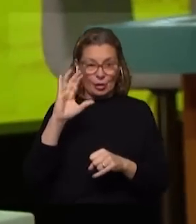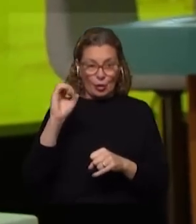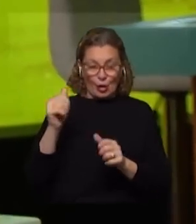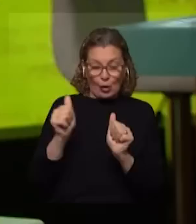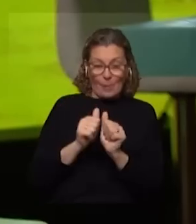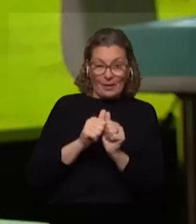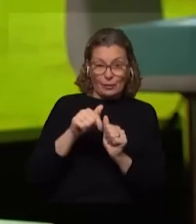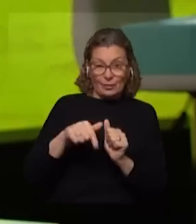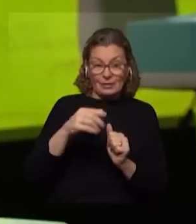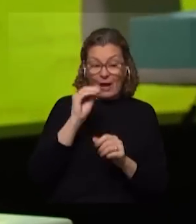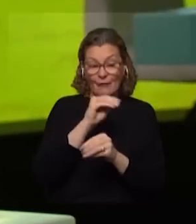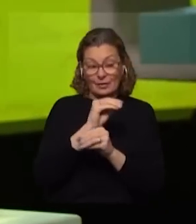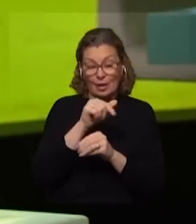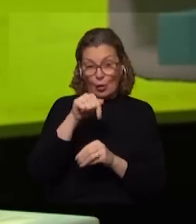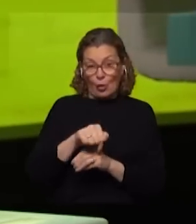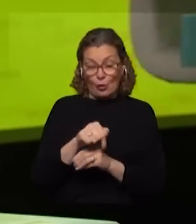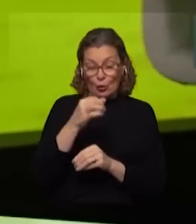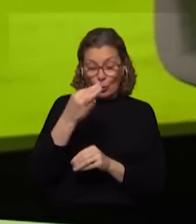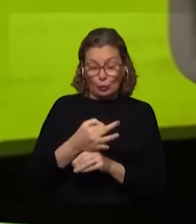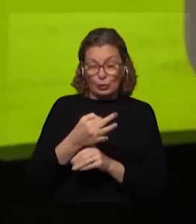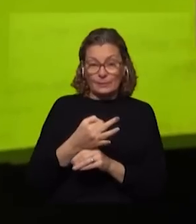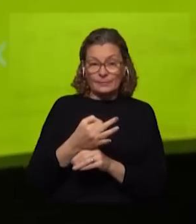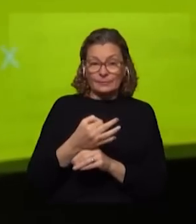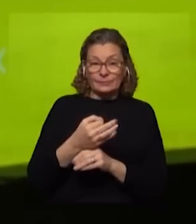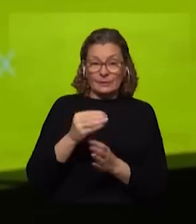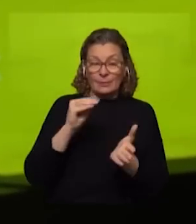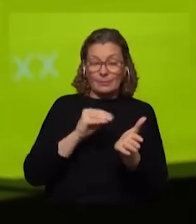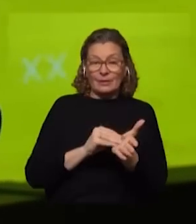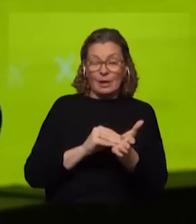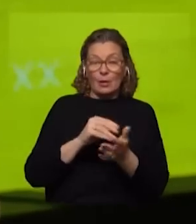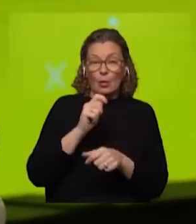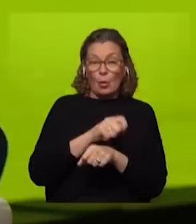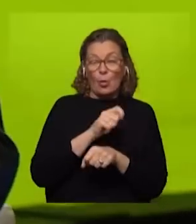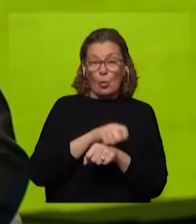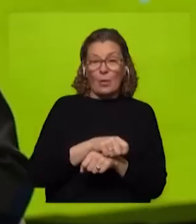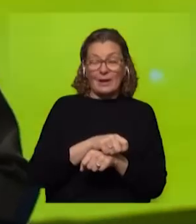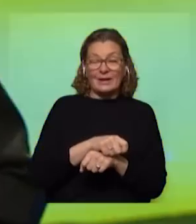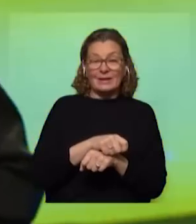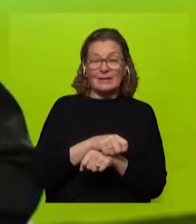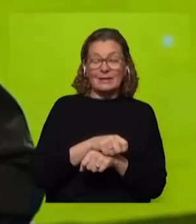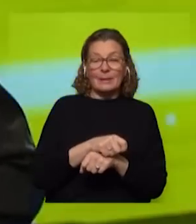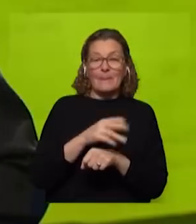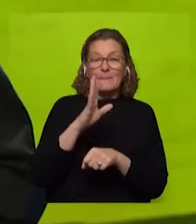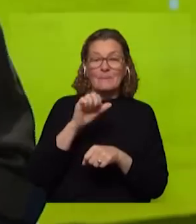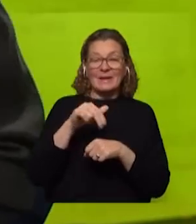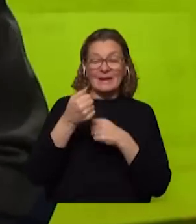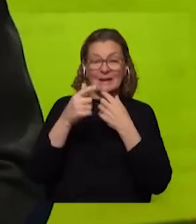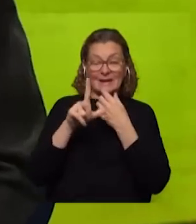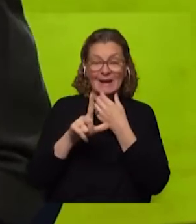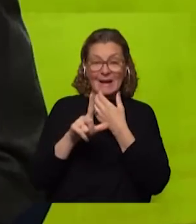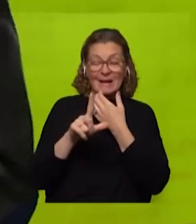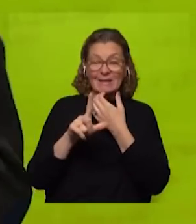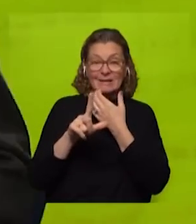acaba de ser notificado hoy de que ya tiene fijada la audiencia con el juez penal de 41º turno, Huberto